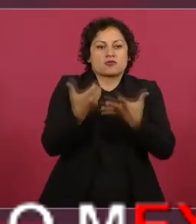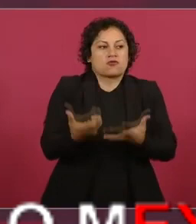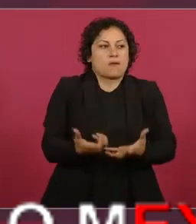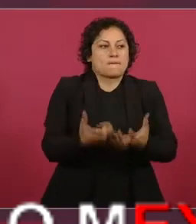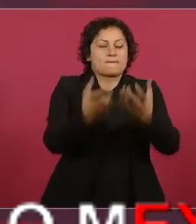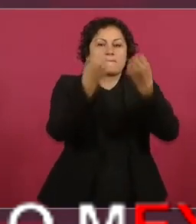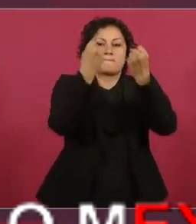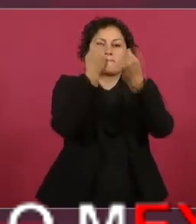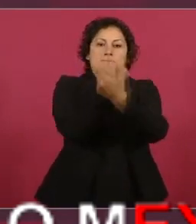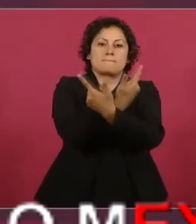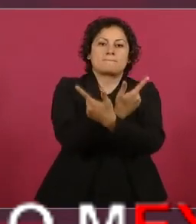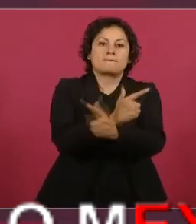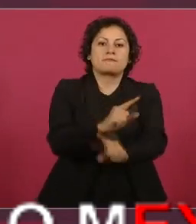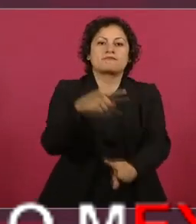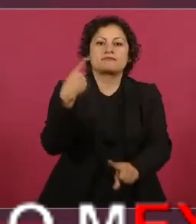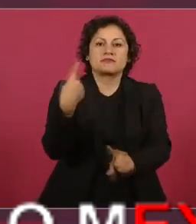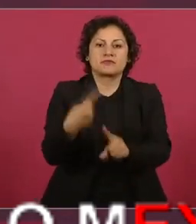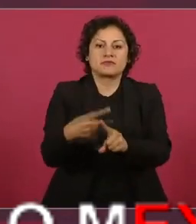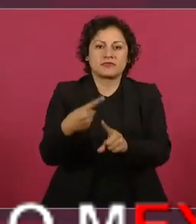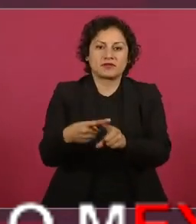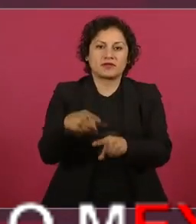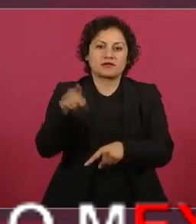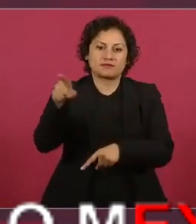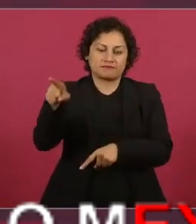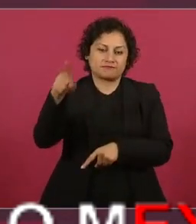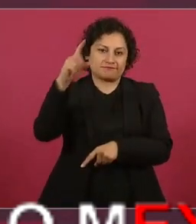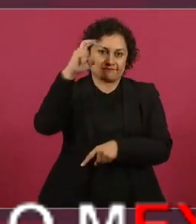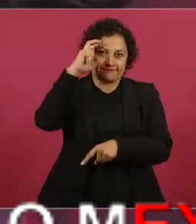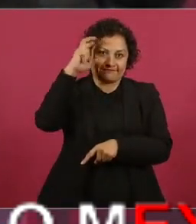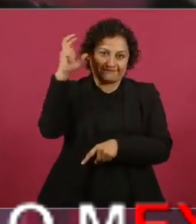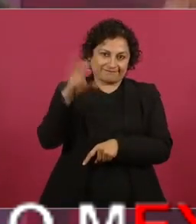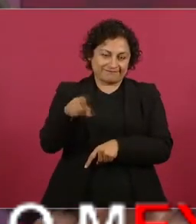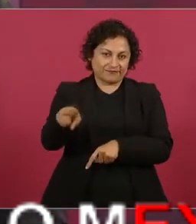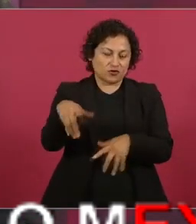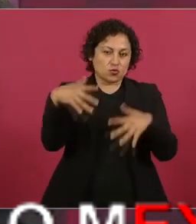es algo único único